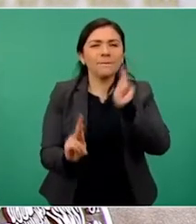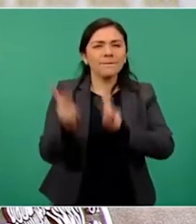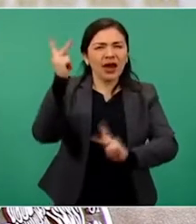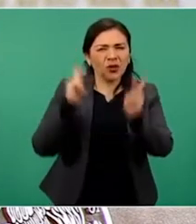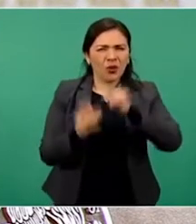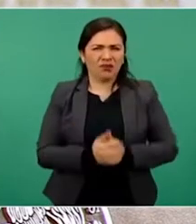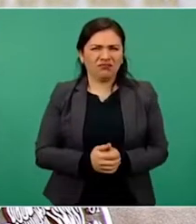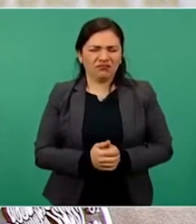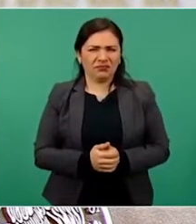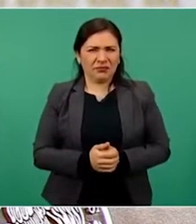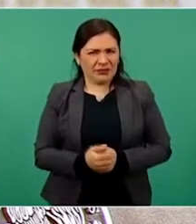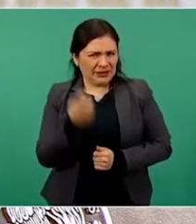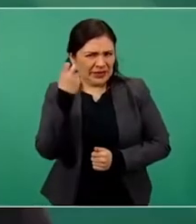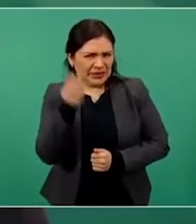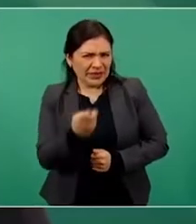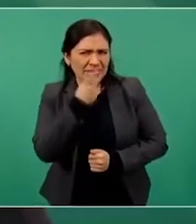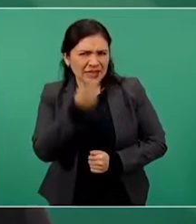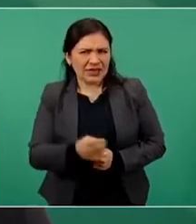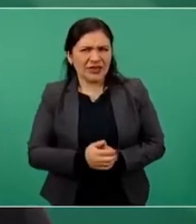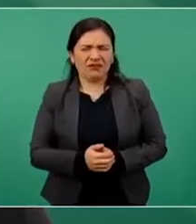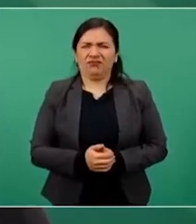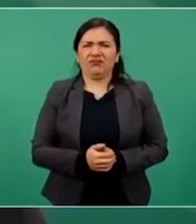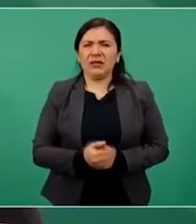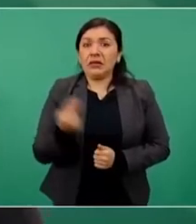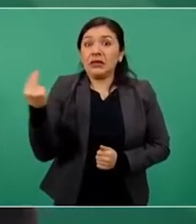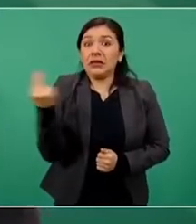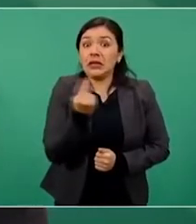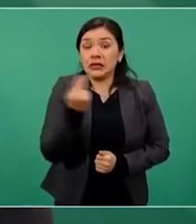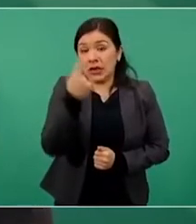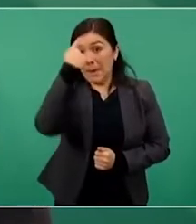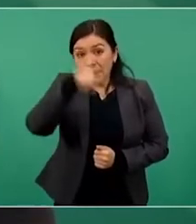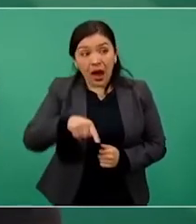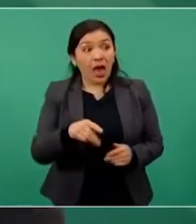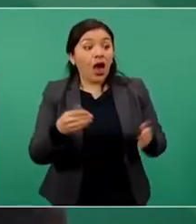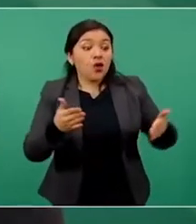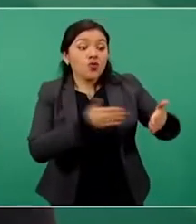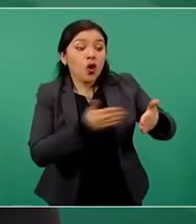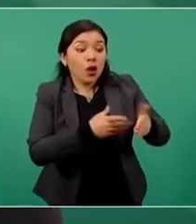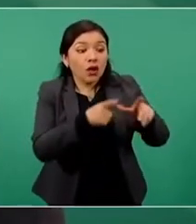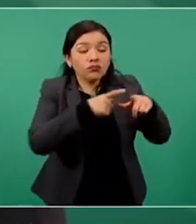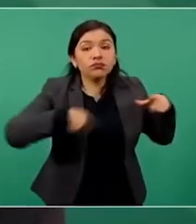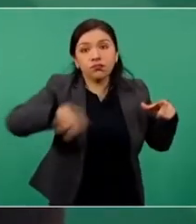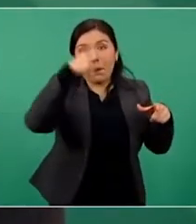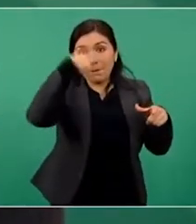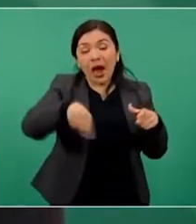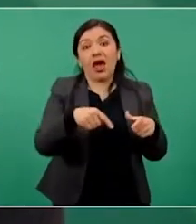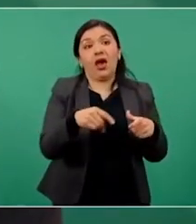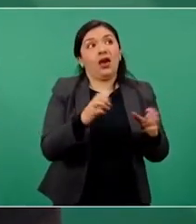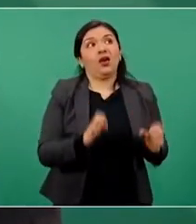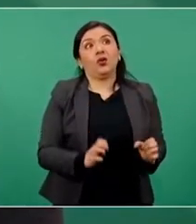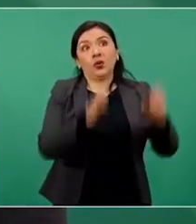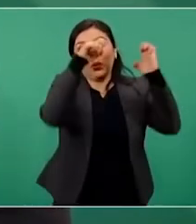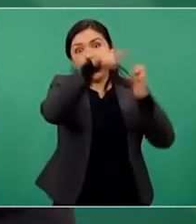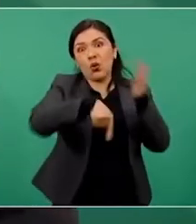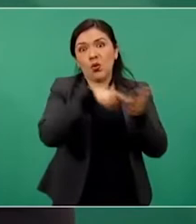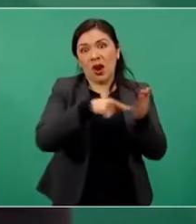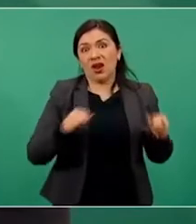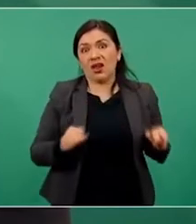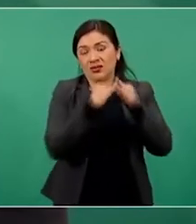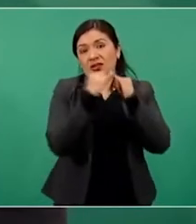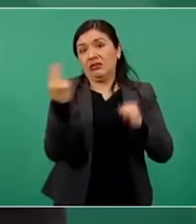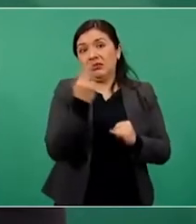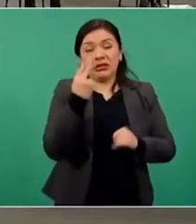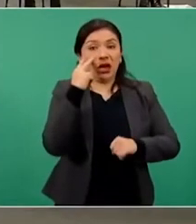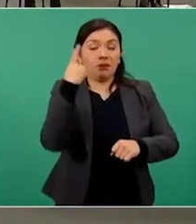según un trascendido del diario, demandados por el comedor de la Torre Ejecutiva de la Dependencia Federal. La Secretaría